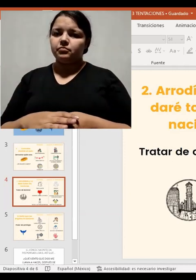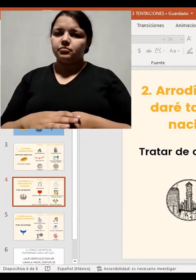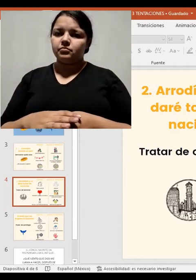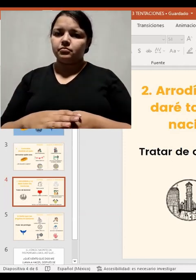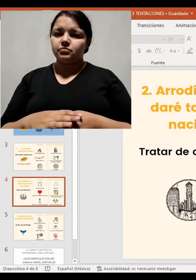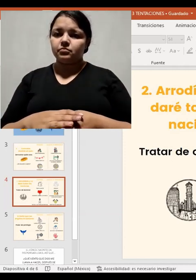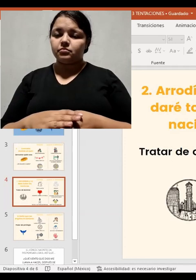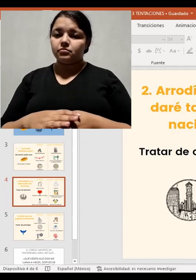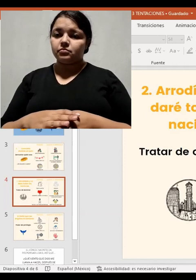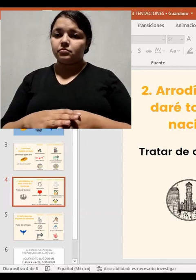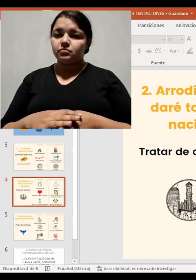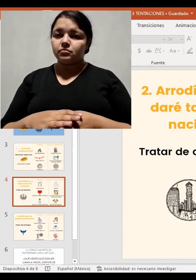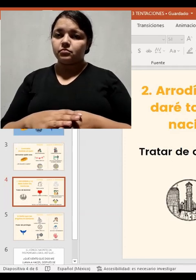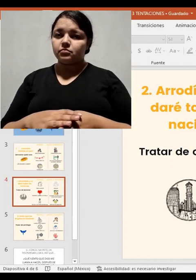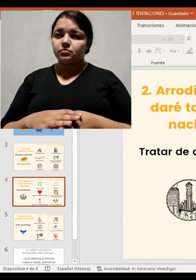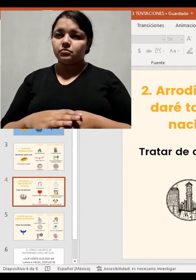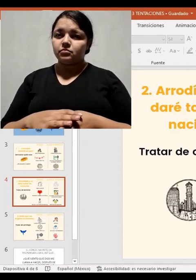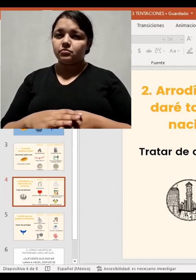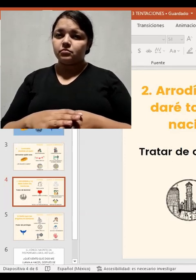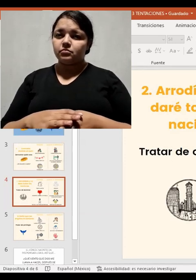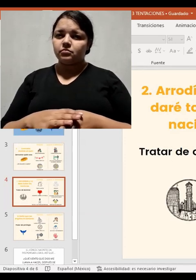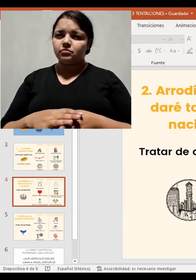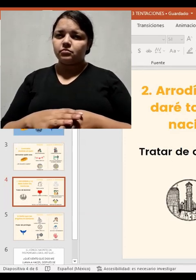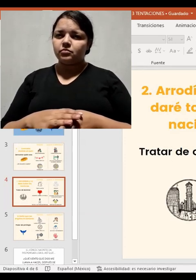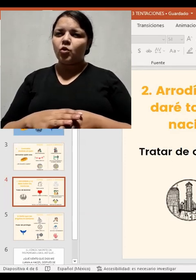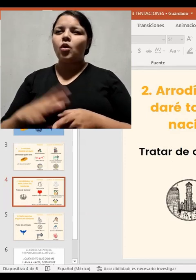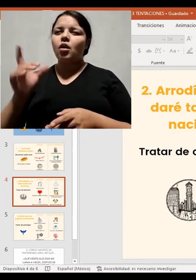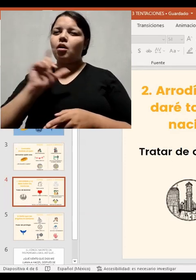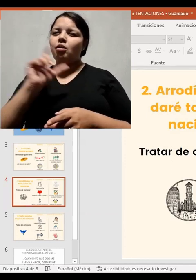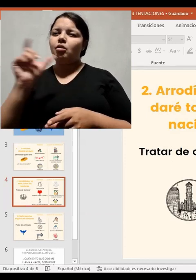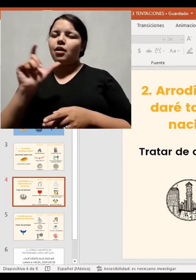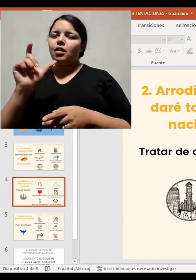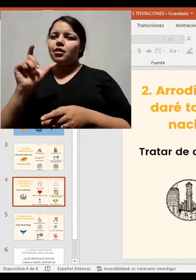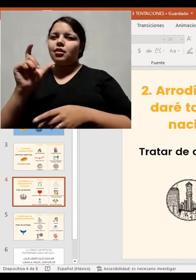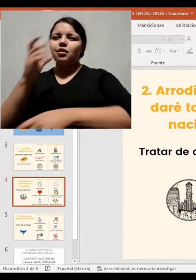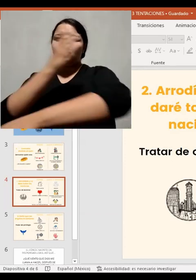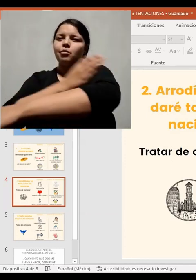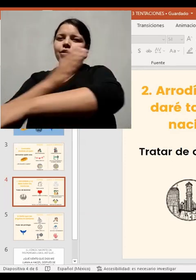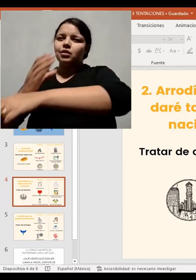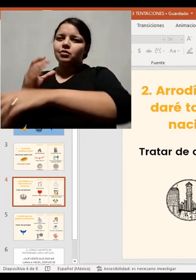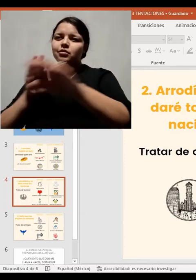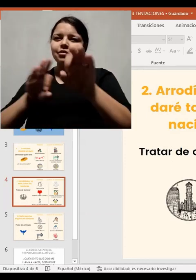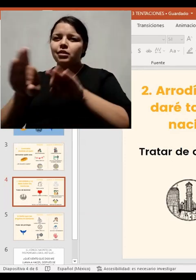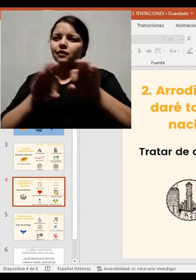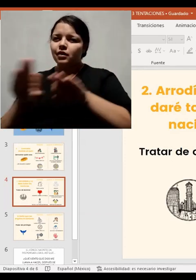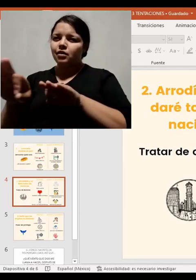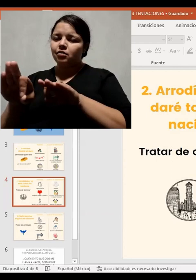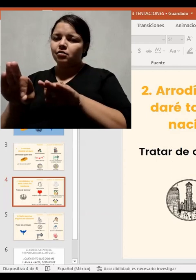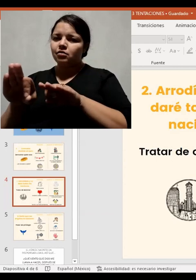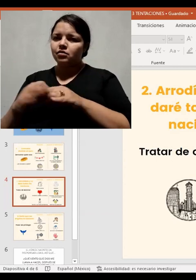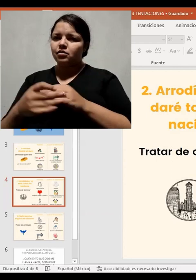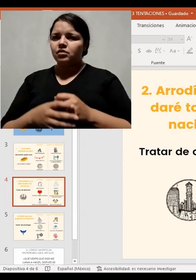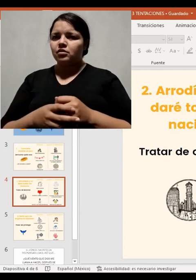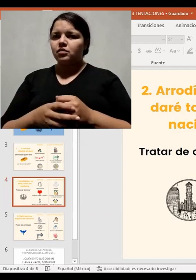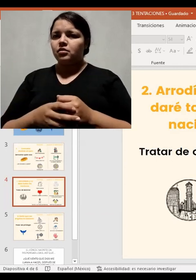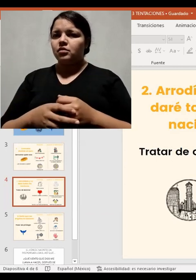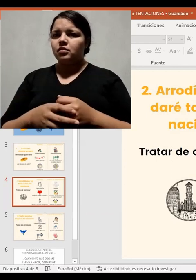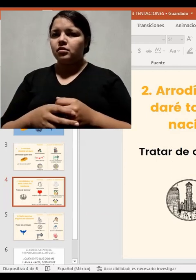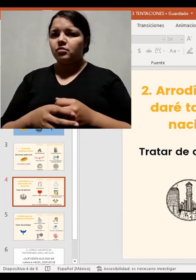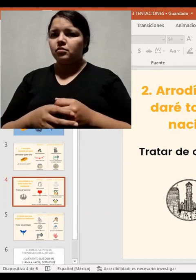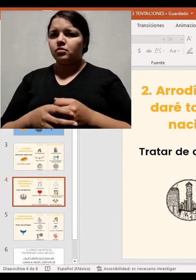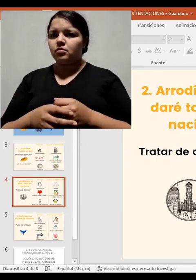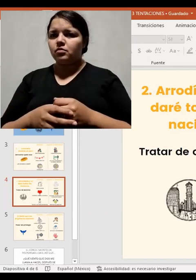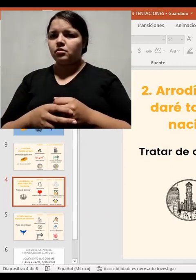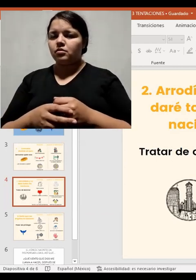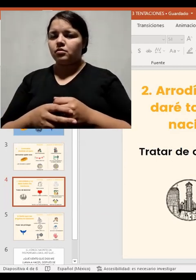Otro ejemplo. Tratar mal a los trabajadores y no solo como jefes. Llegar a una tienda de ropa, ponerte 10 prendas y ni